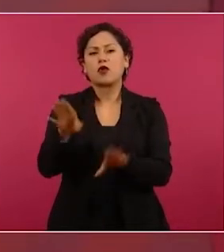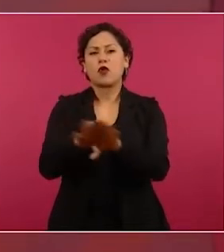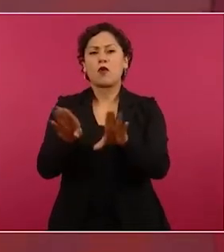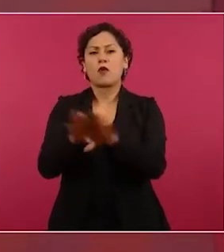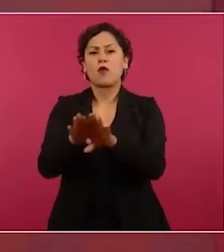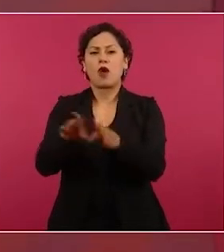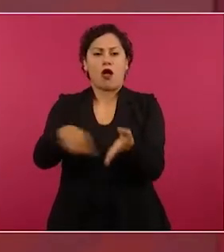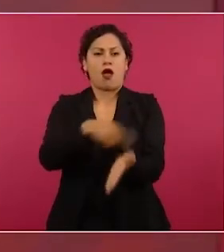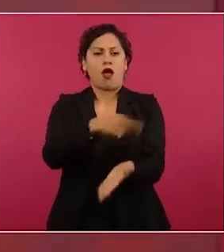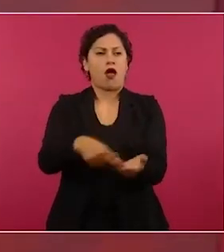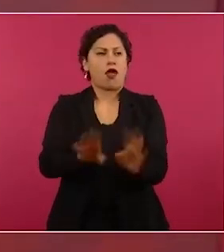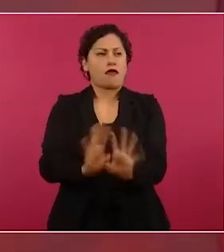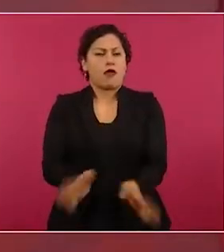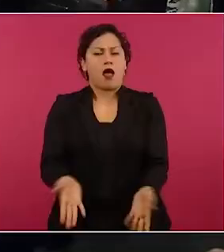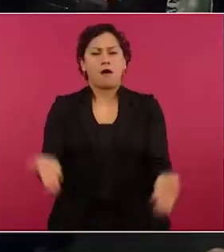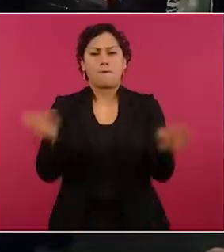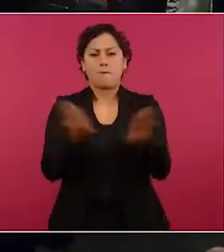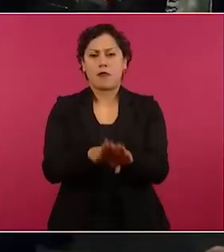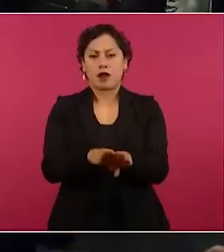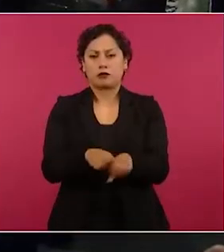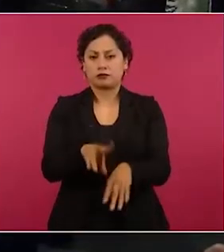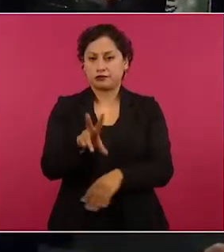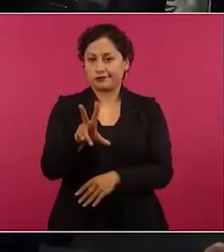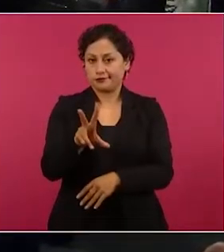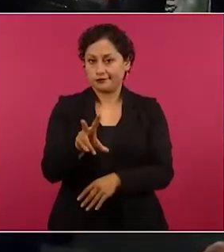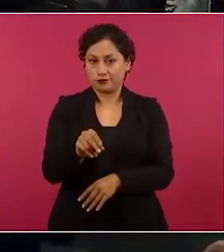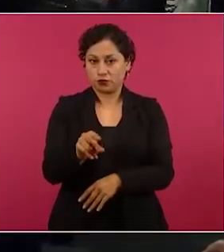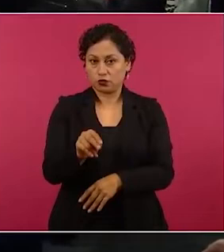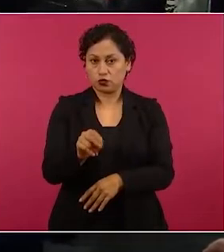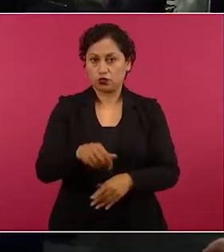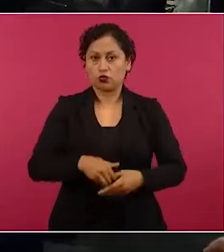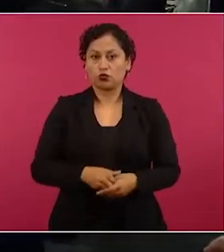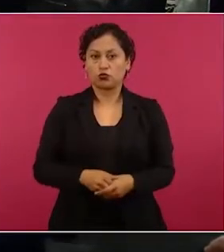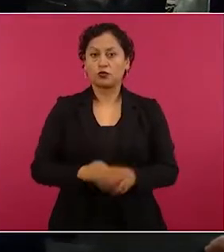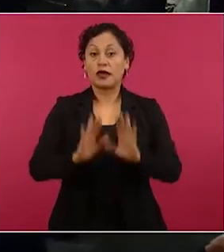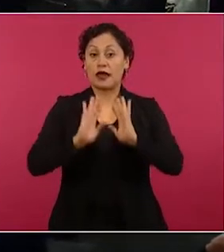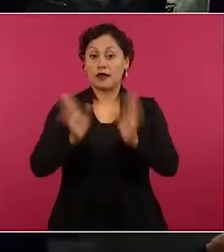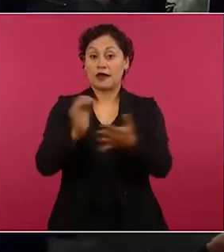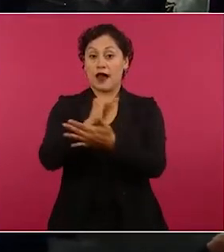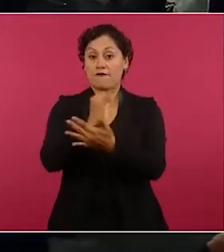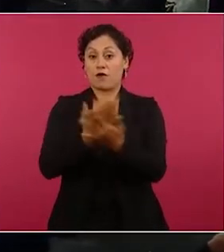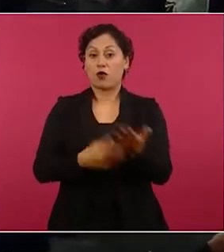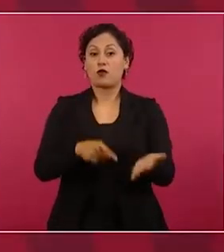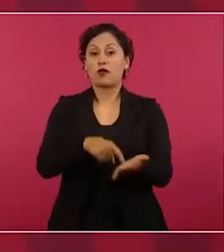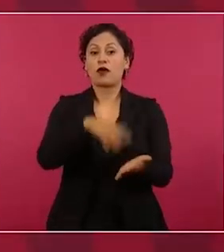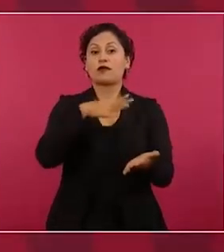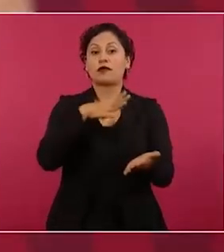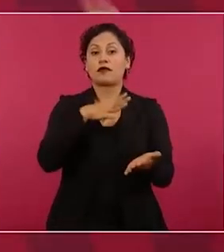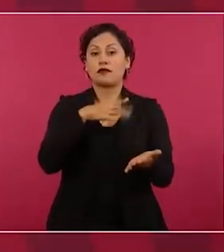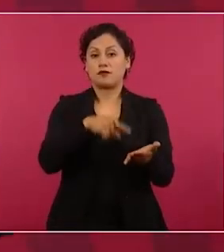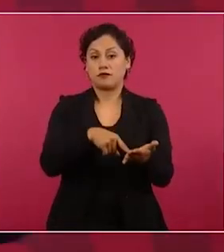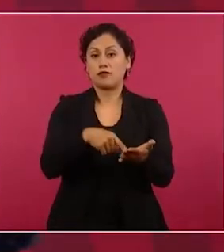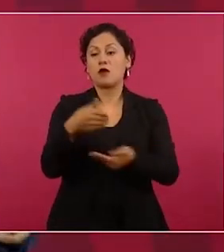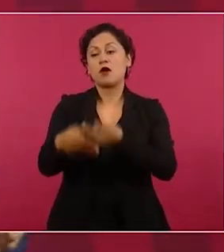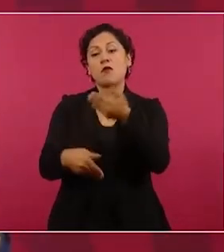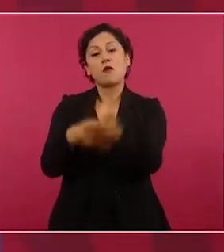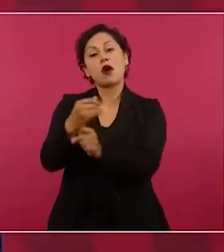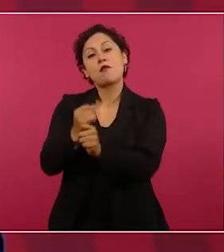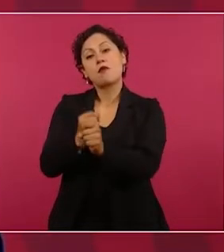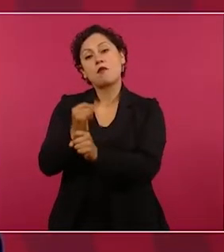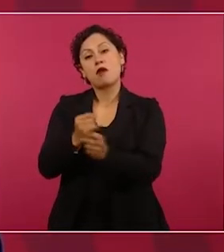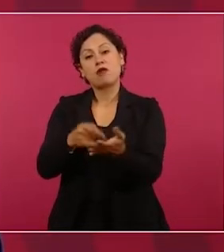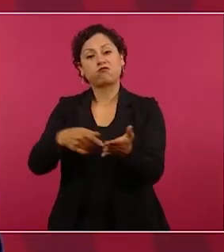Ya los que están en el informe y se les comprueba que participaron